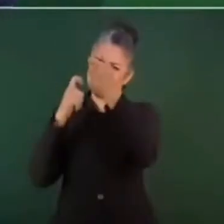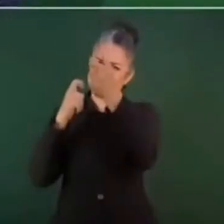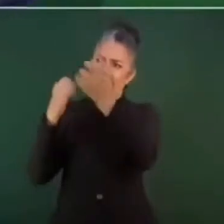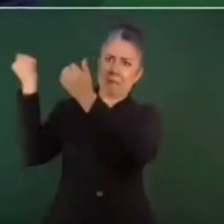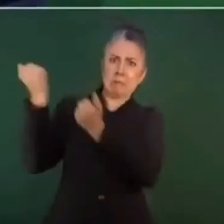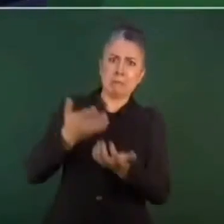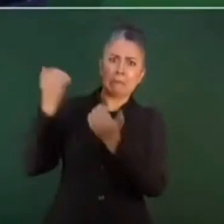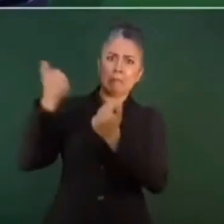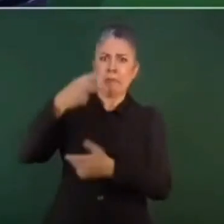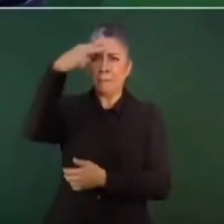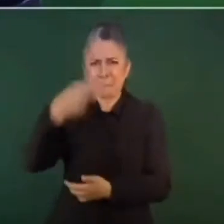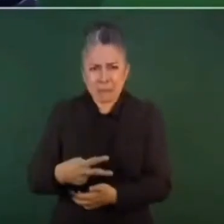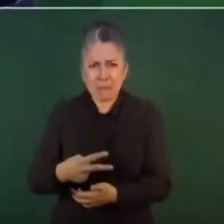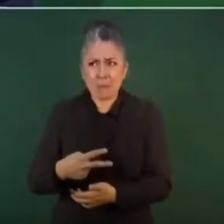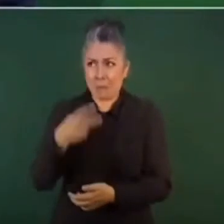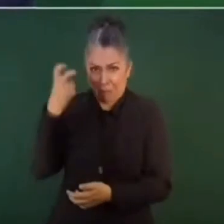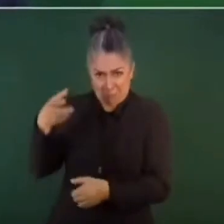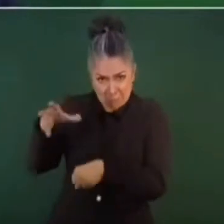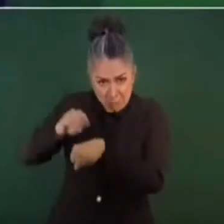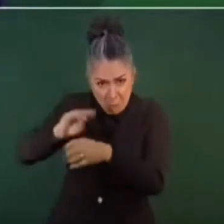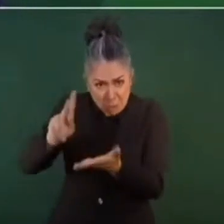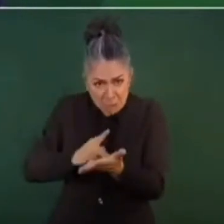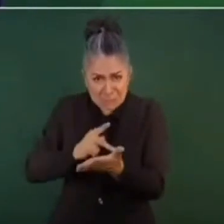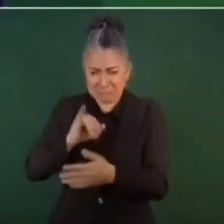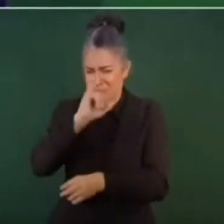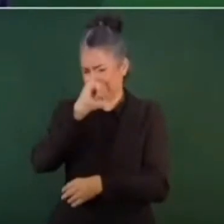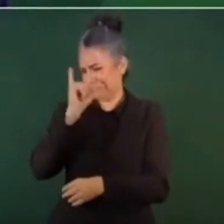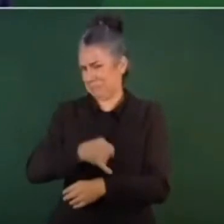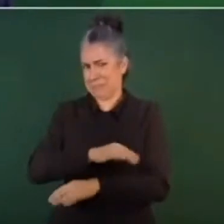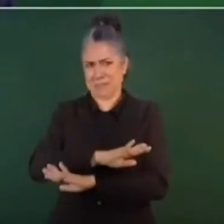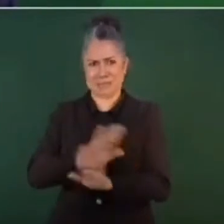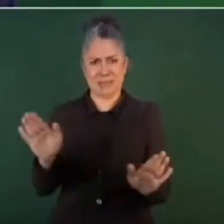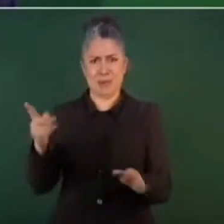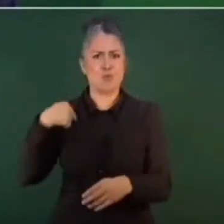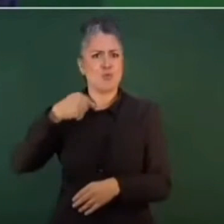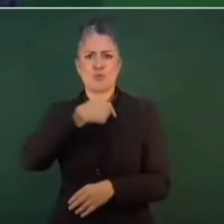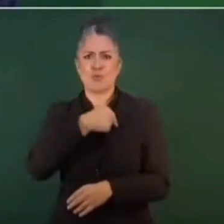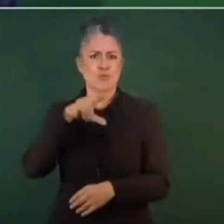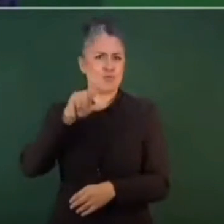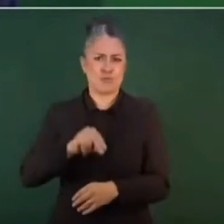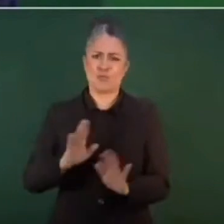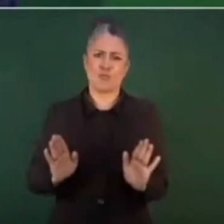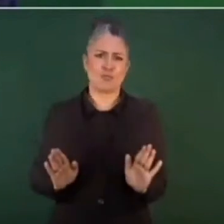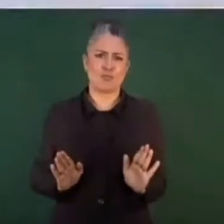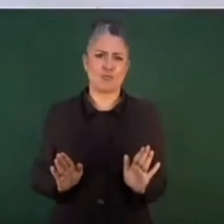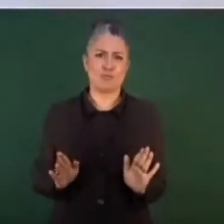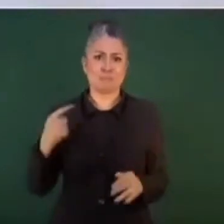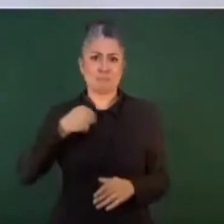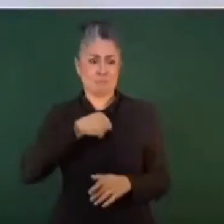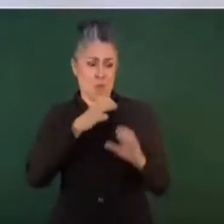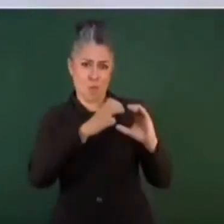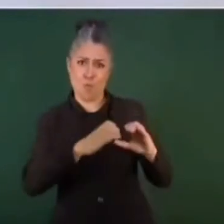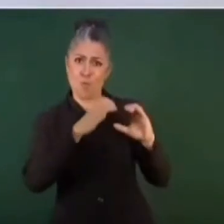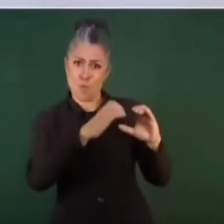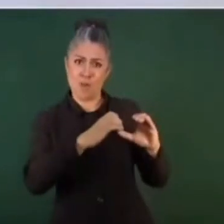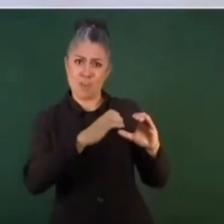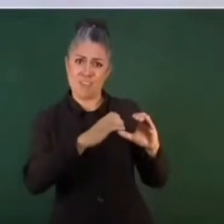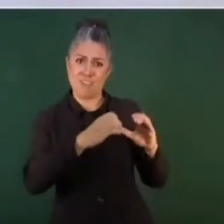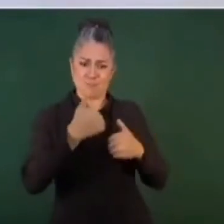es un tema importante el que cuidemos a nuestras fuerzas armadas